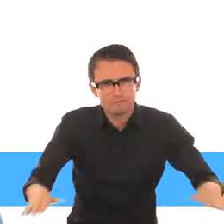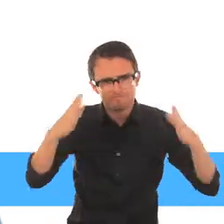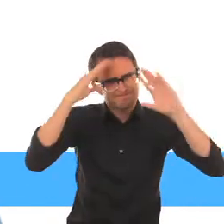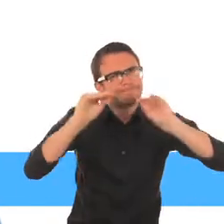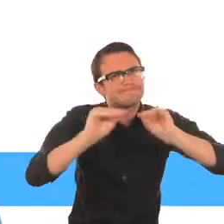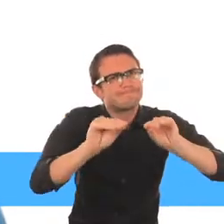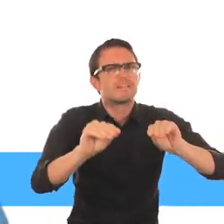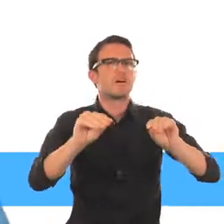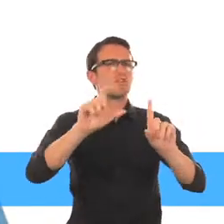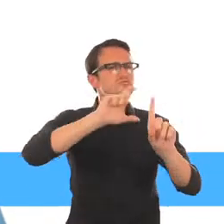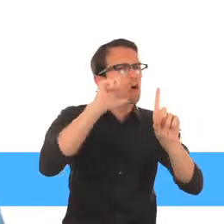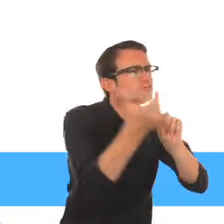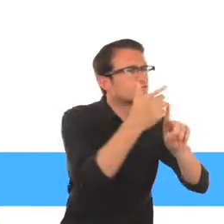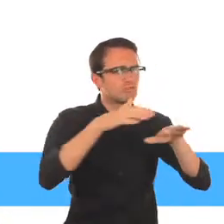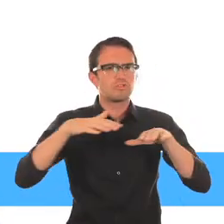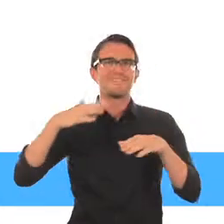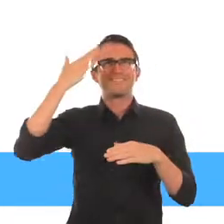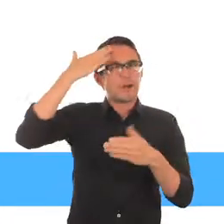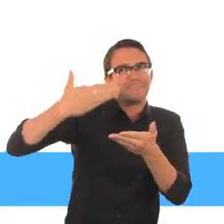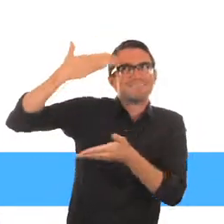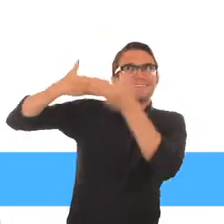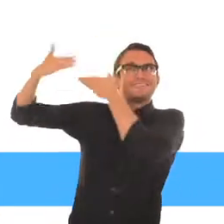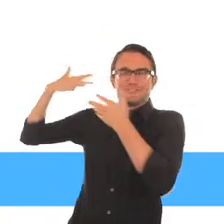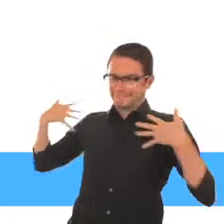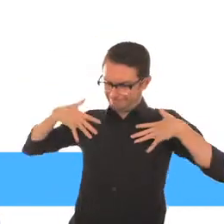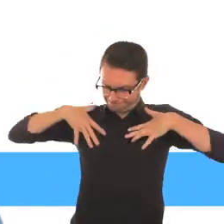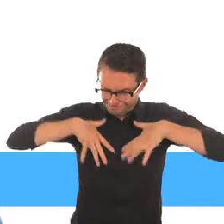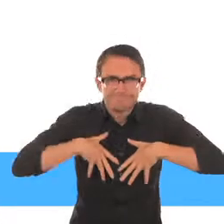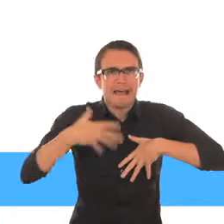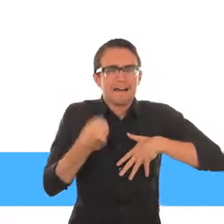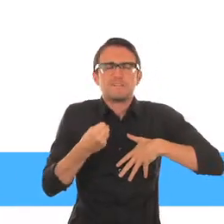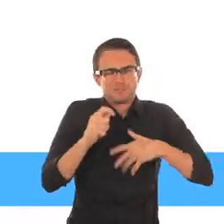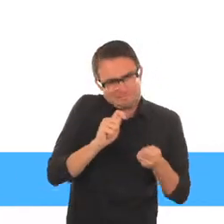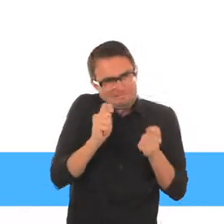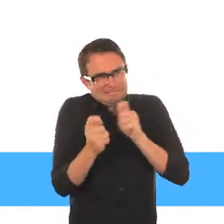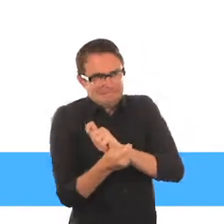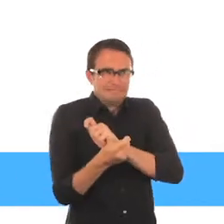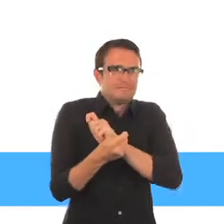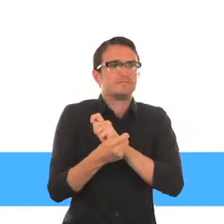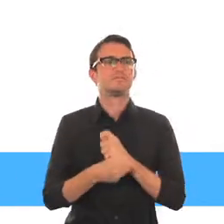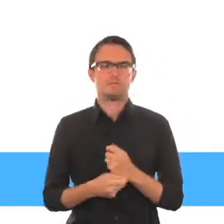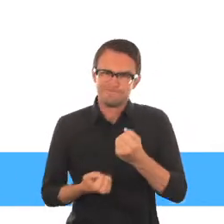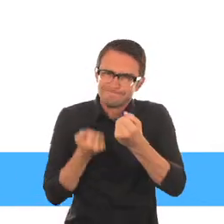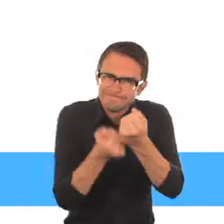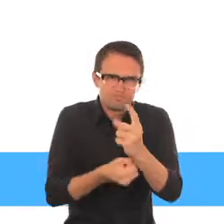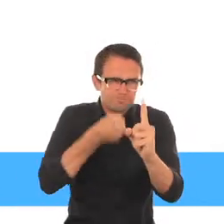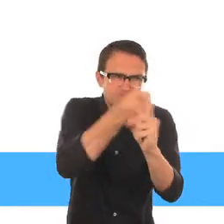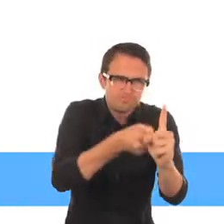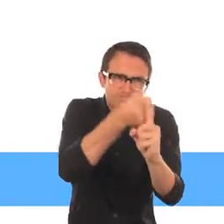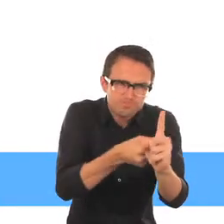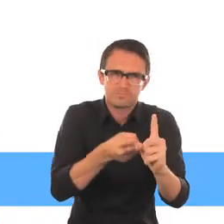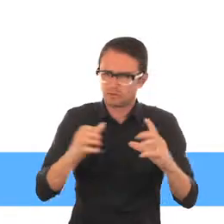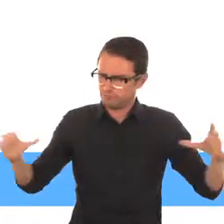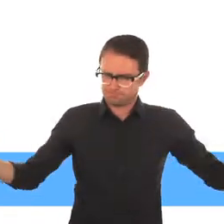modificar creencias muy arraigadas puede ser difícil y llevar mucho tiempo pero las iniciativas de promoción y educación pública pueden promover a los